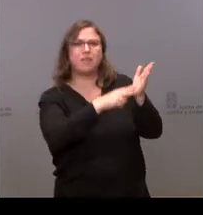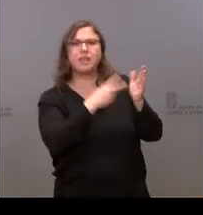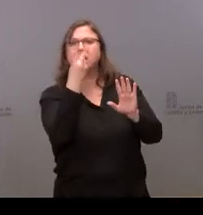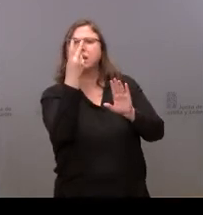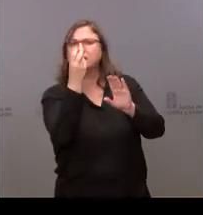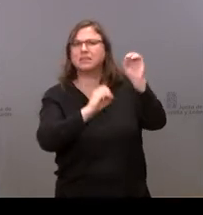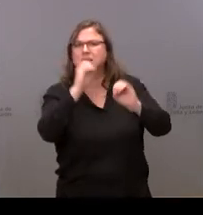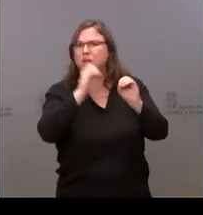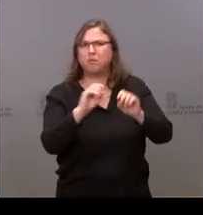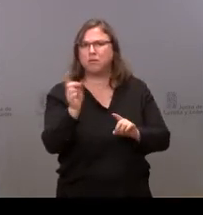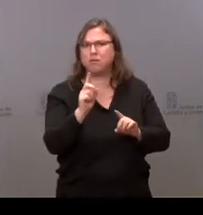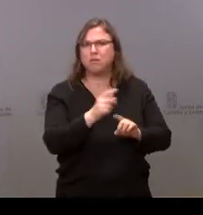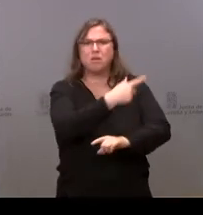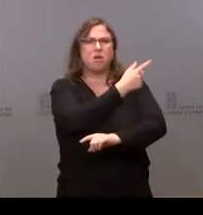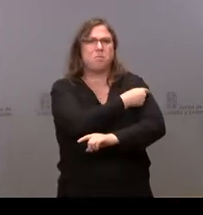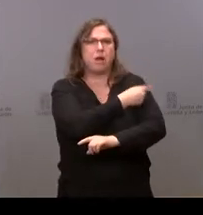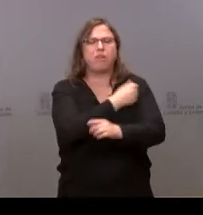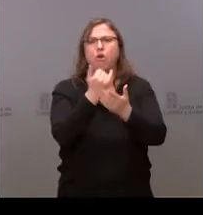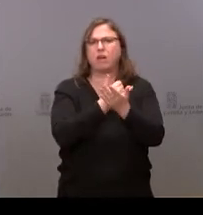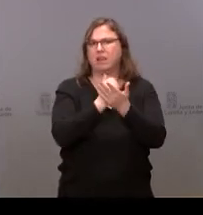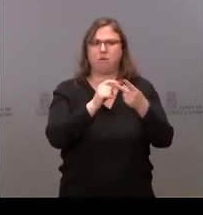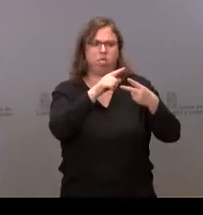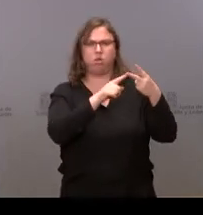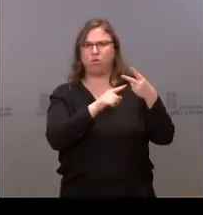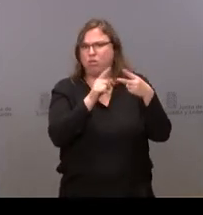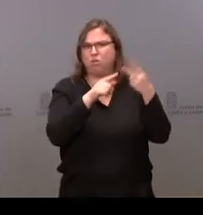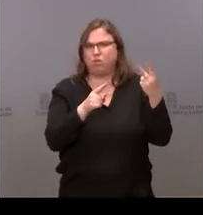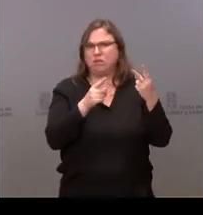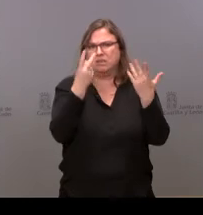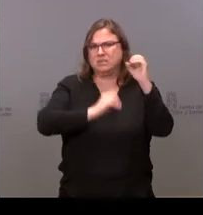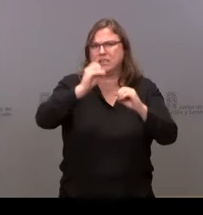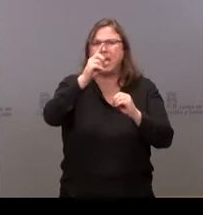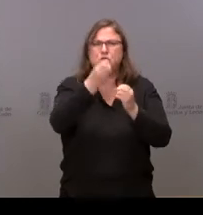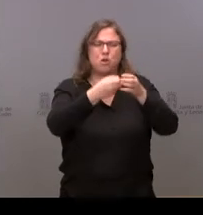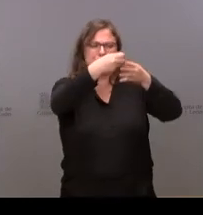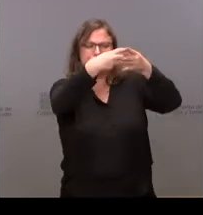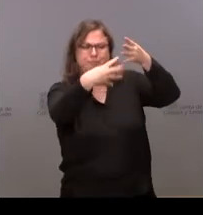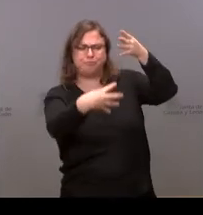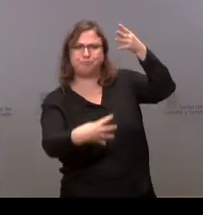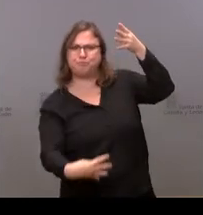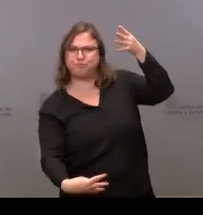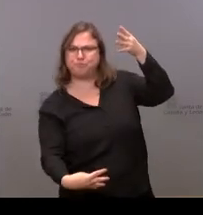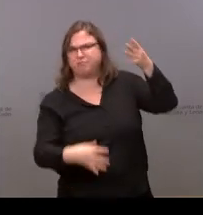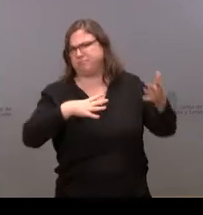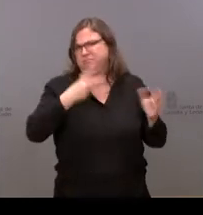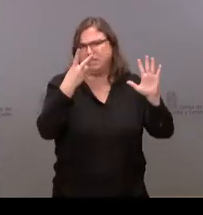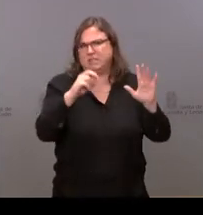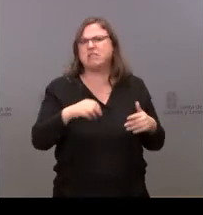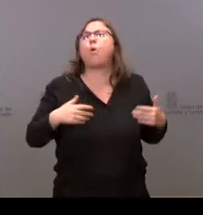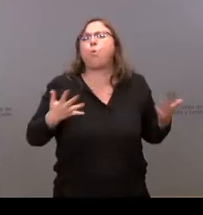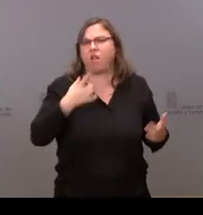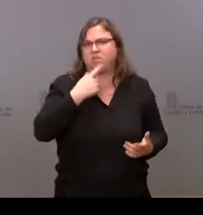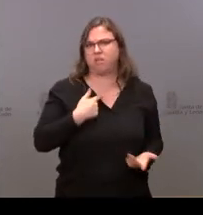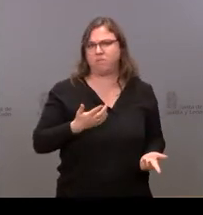puede ser incrementar la vacunación y el cribado ellos hacían una cantidad de propuestas enormes ¿nos puede decir punto por punto cuáles?